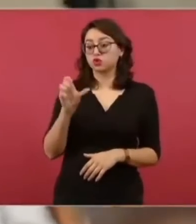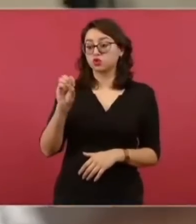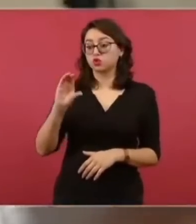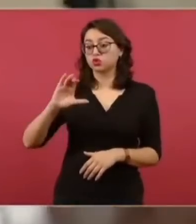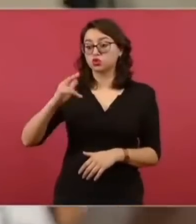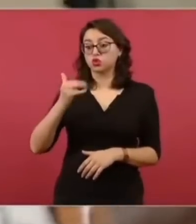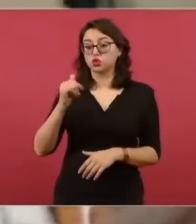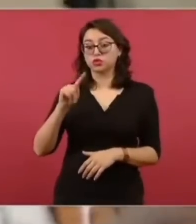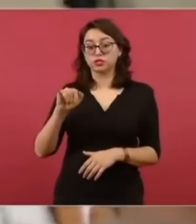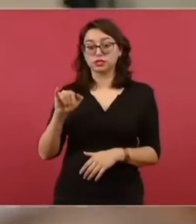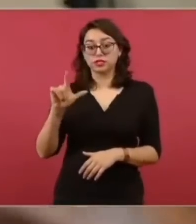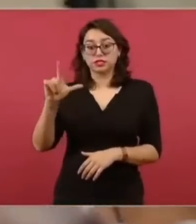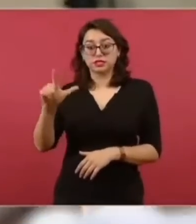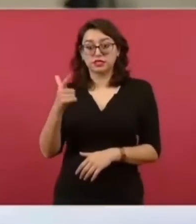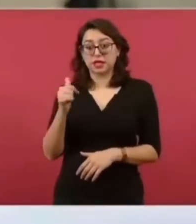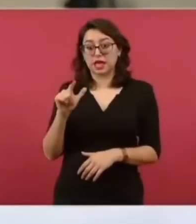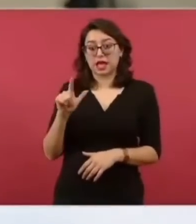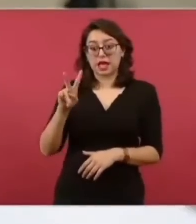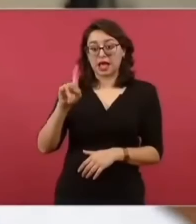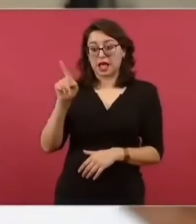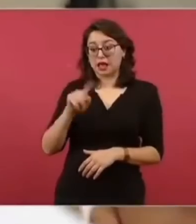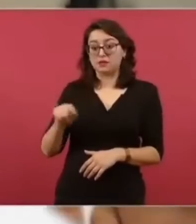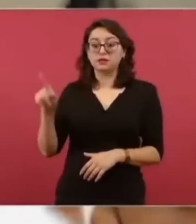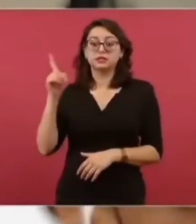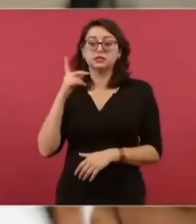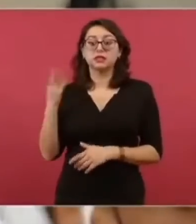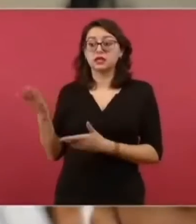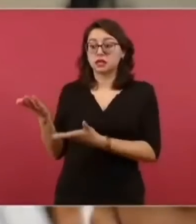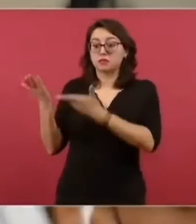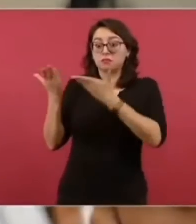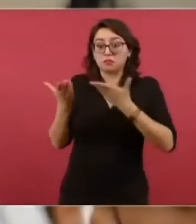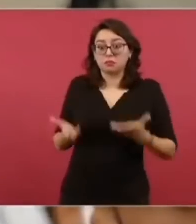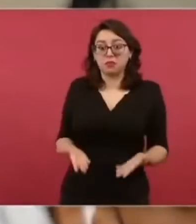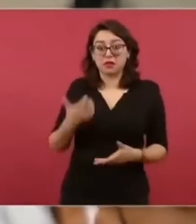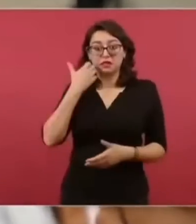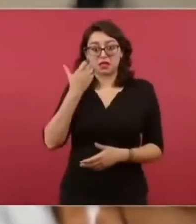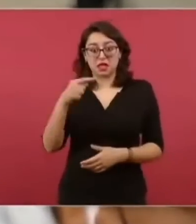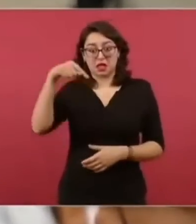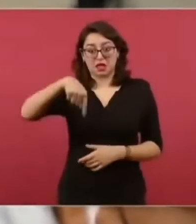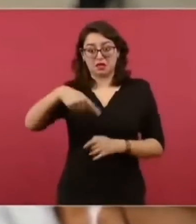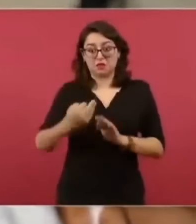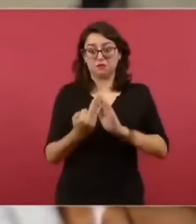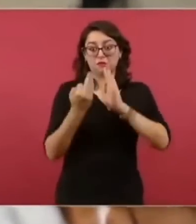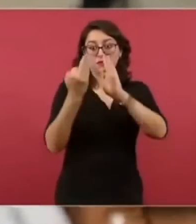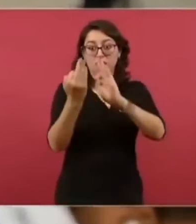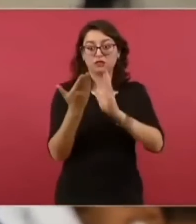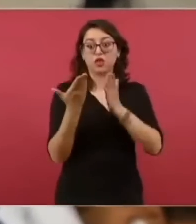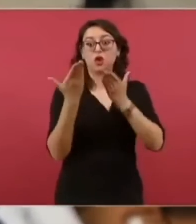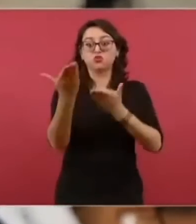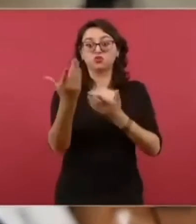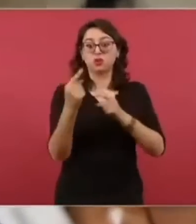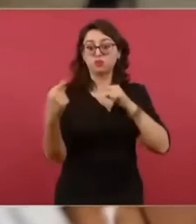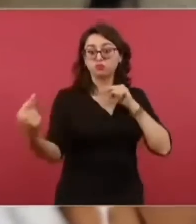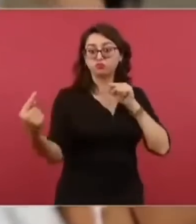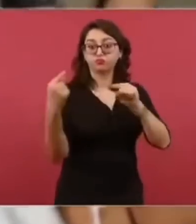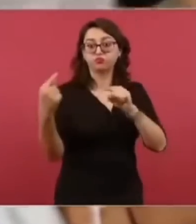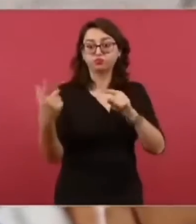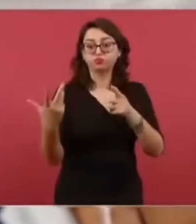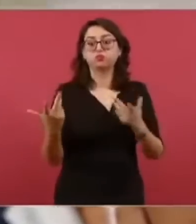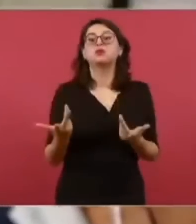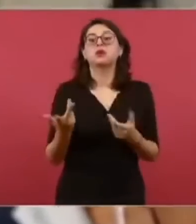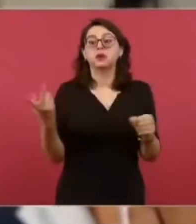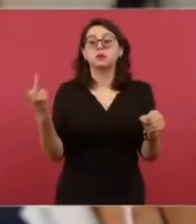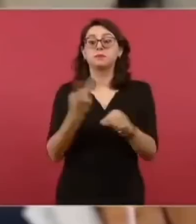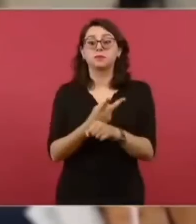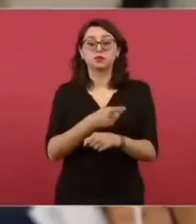para hacer uso de su derecho de réplica. Preguntarle si acatará, bueno, pues la resolución del